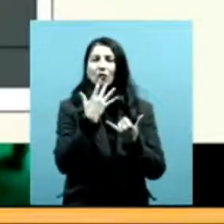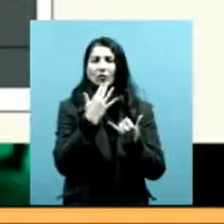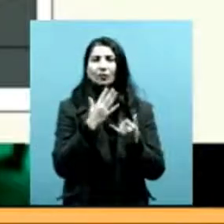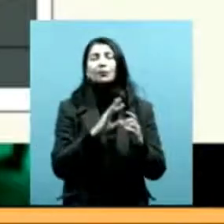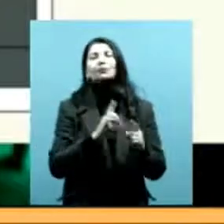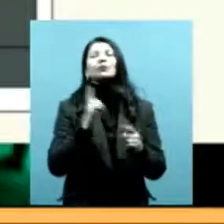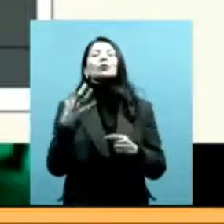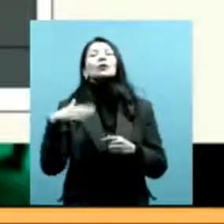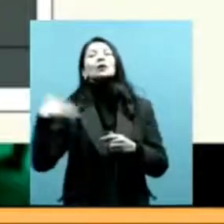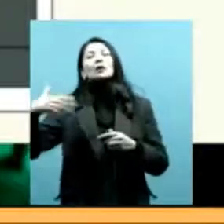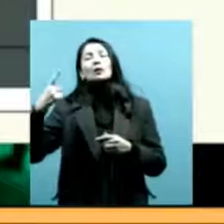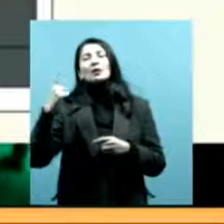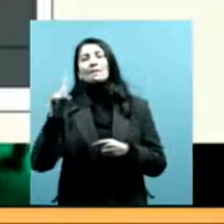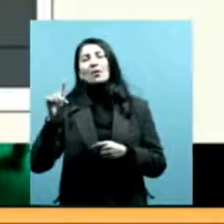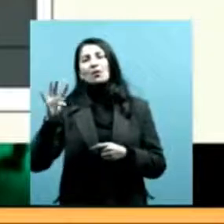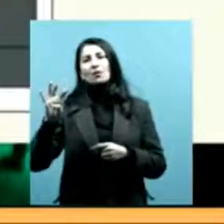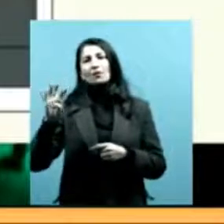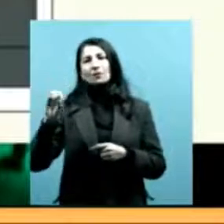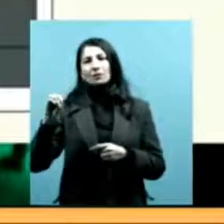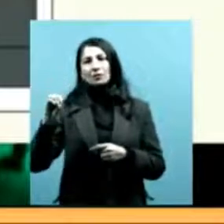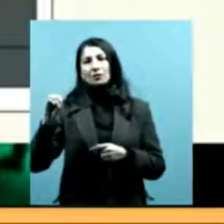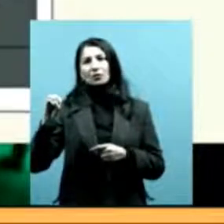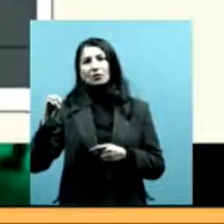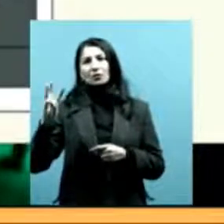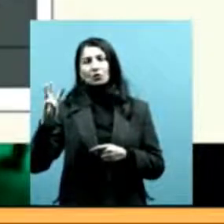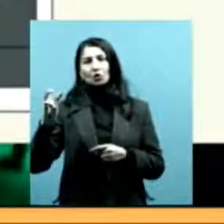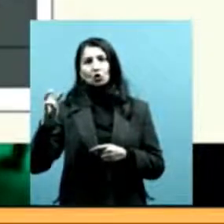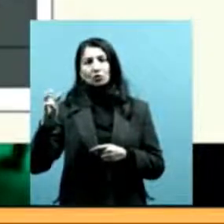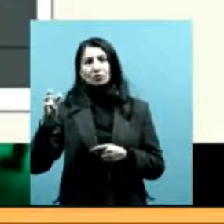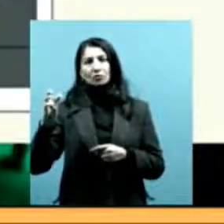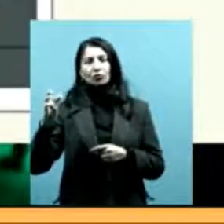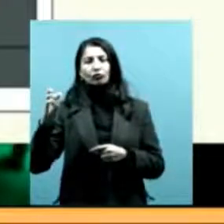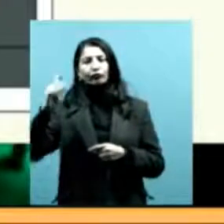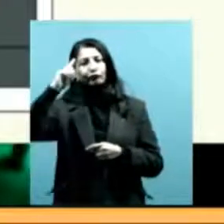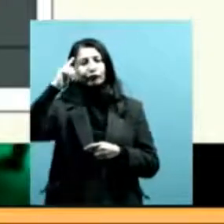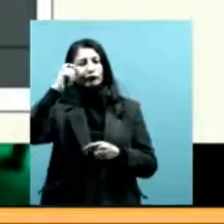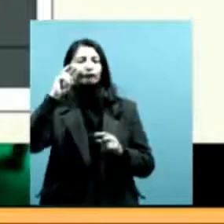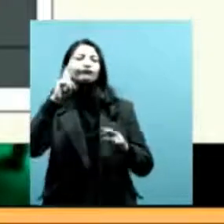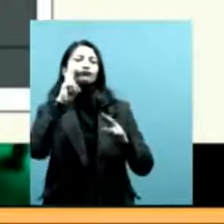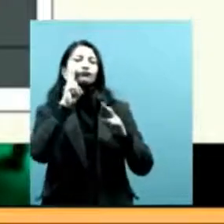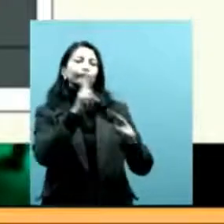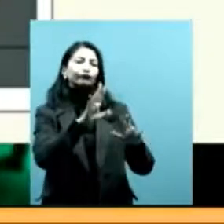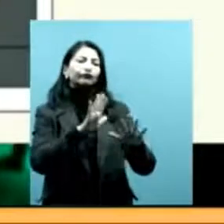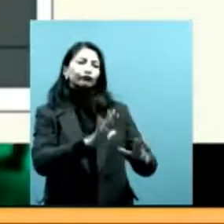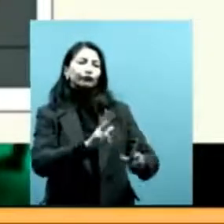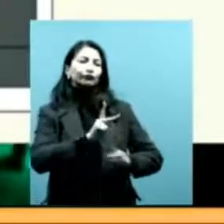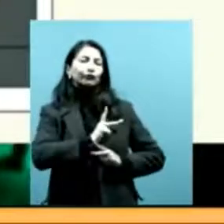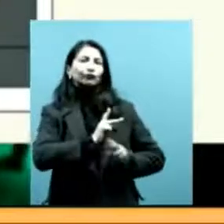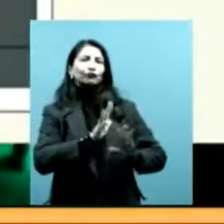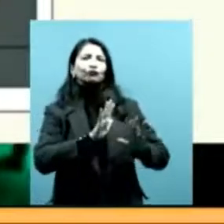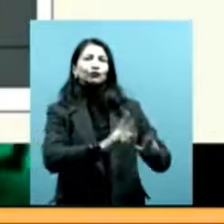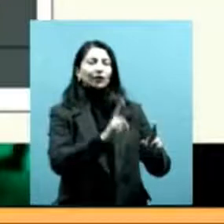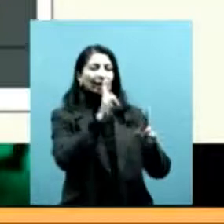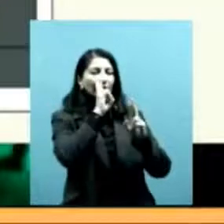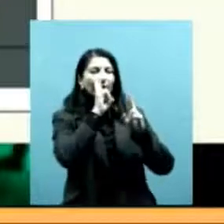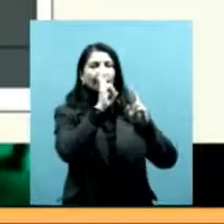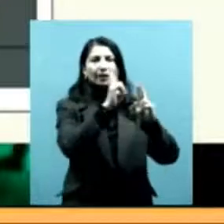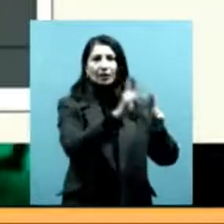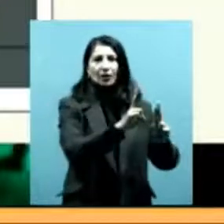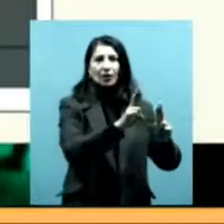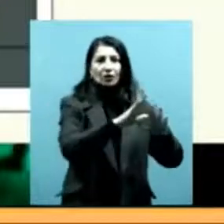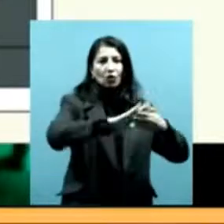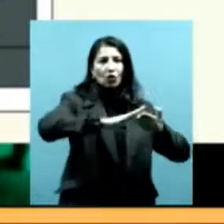En 1908 el Estado reconoce a la Reserva Nahuel Pan y reconoce esta parte roja.